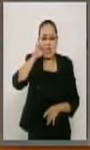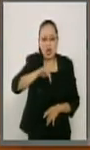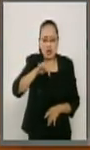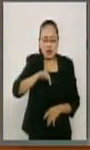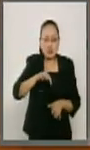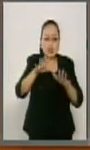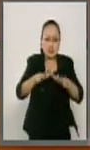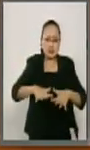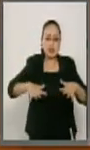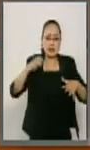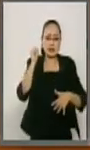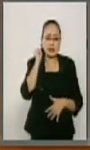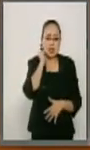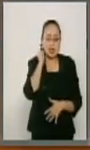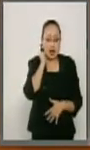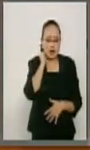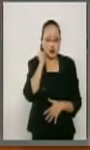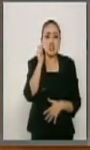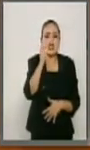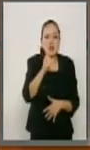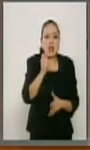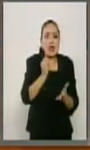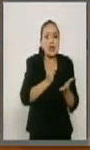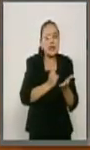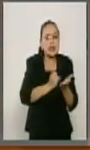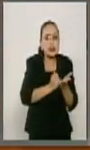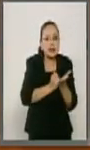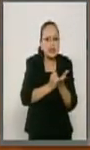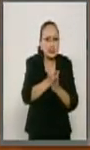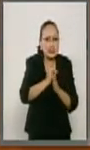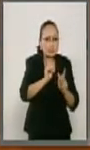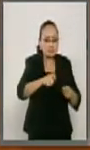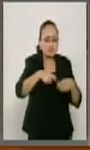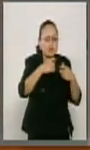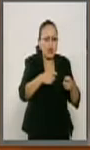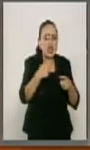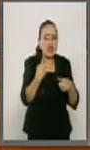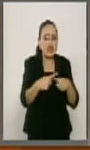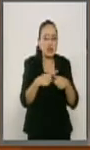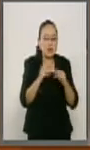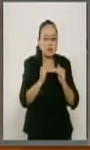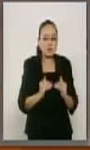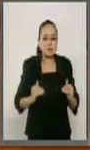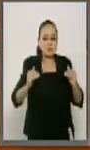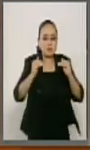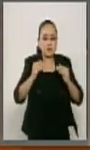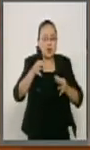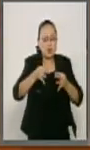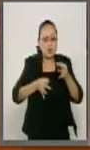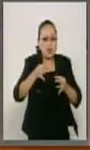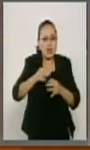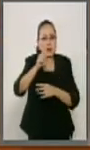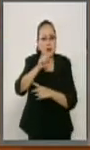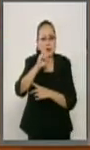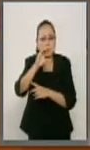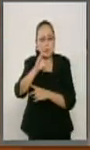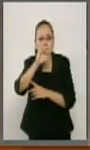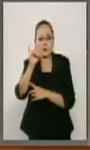Senado, como es la designación de los ministros de la Suprema Corte de Justicia de la Nación.